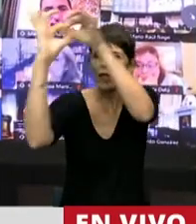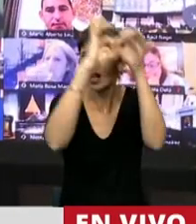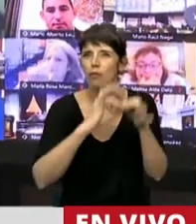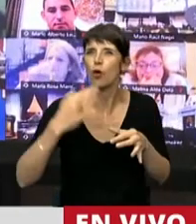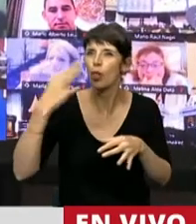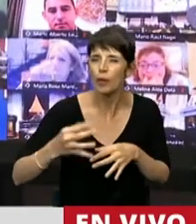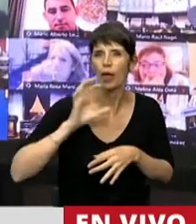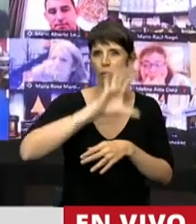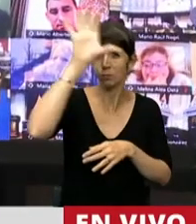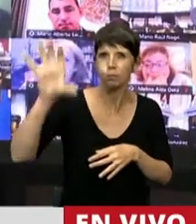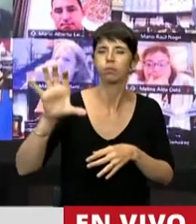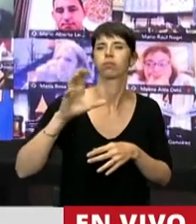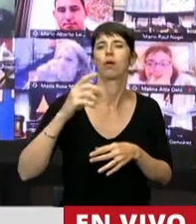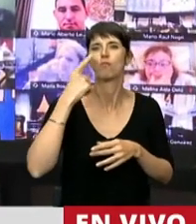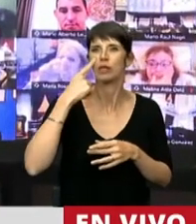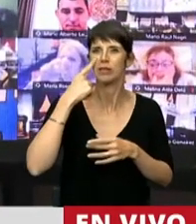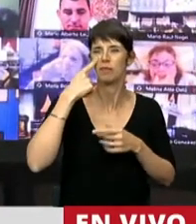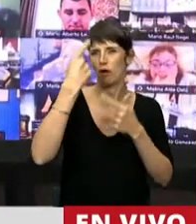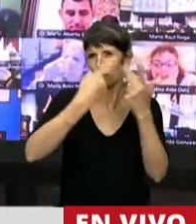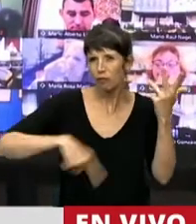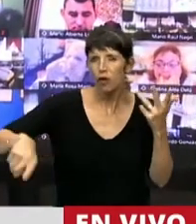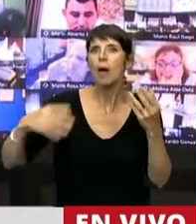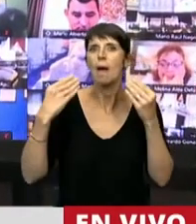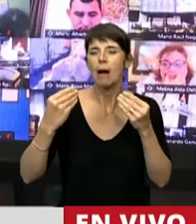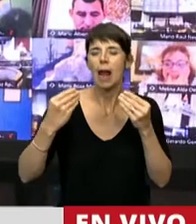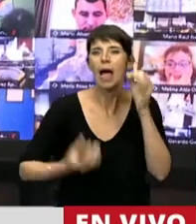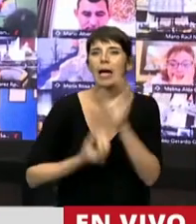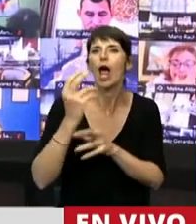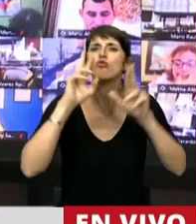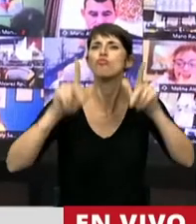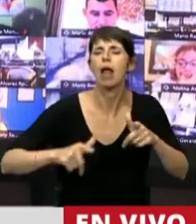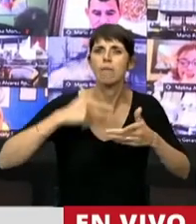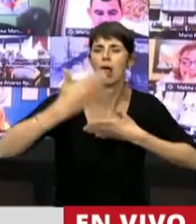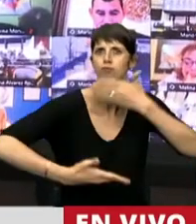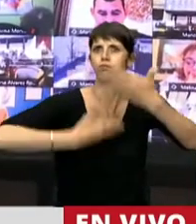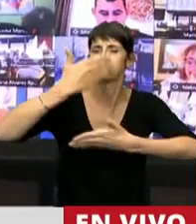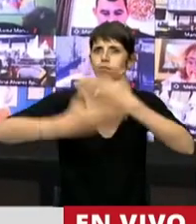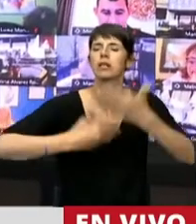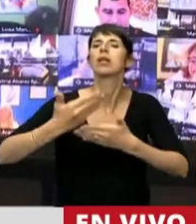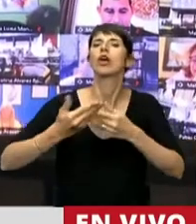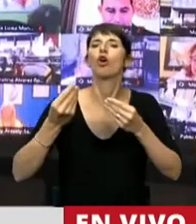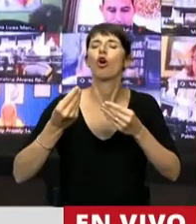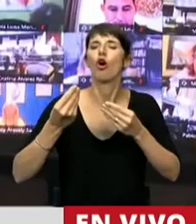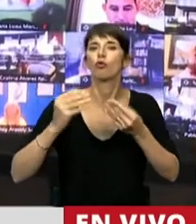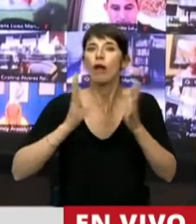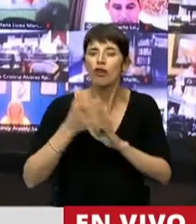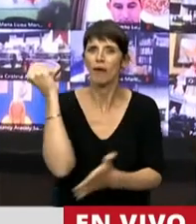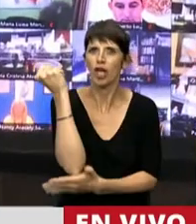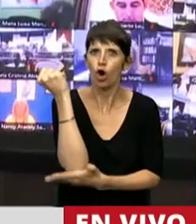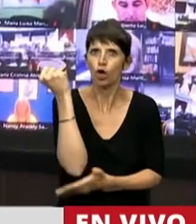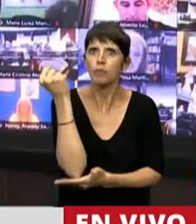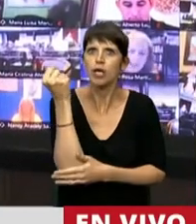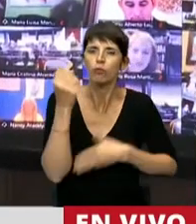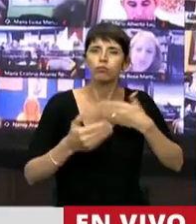las provincias, los municipios, diseñar un plan de crecimiento y de desarrollo con políticas económicas activas que te ayuden